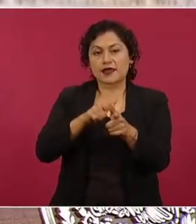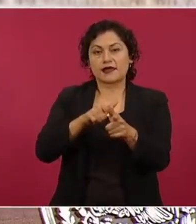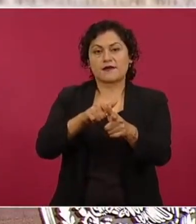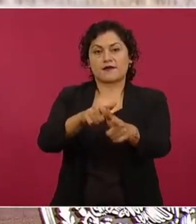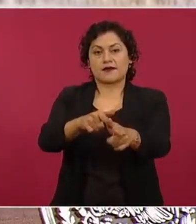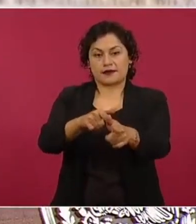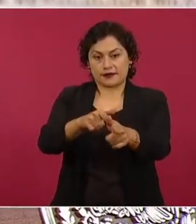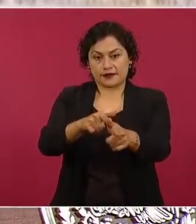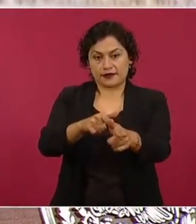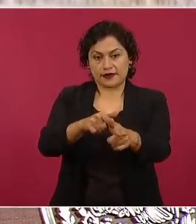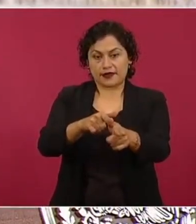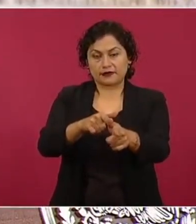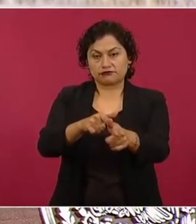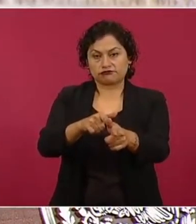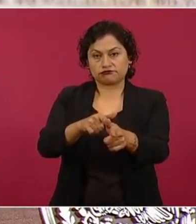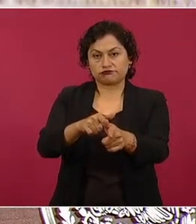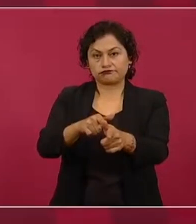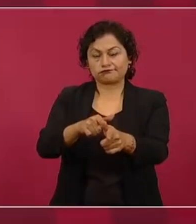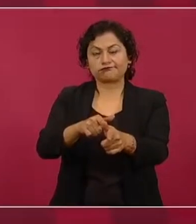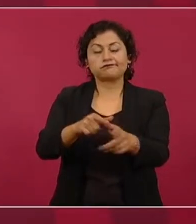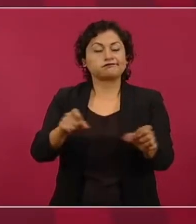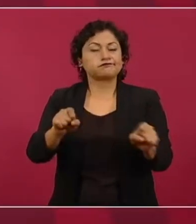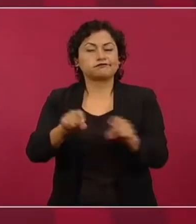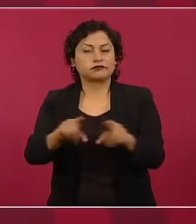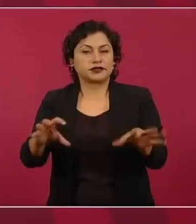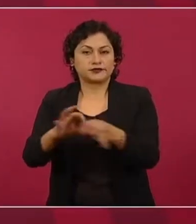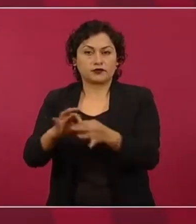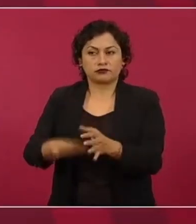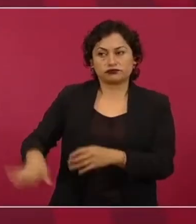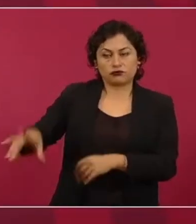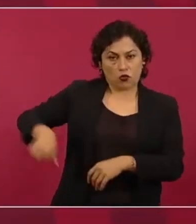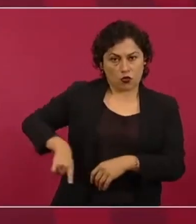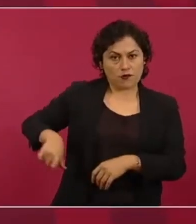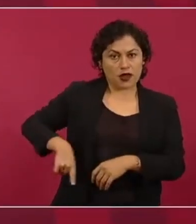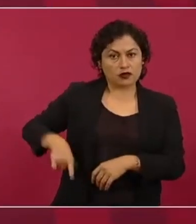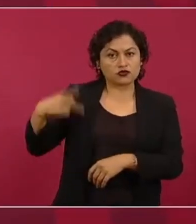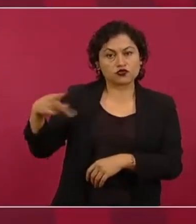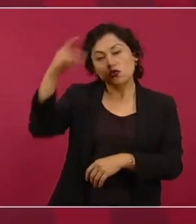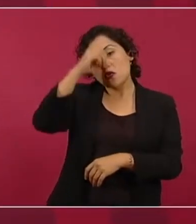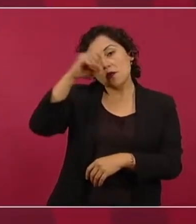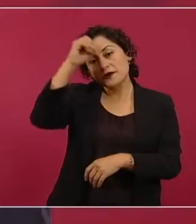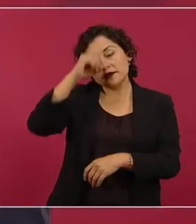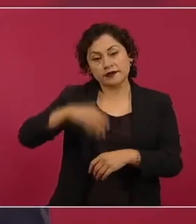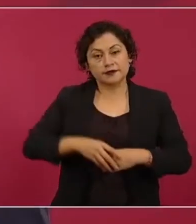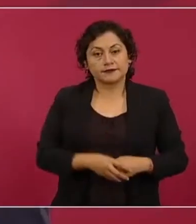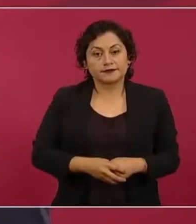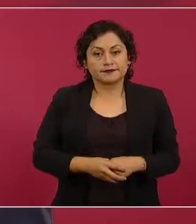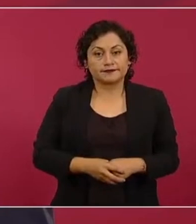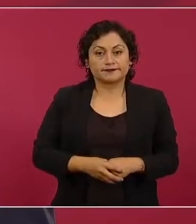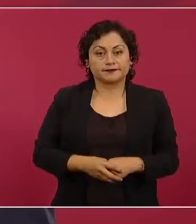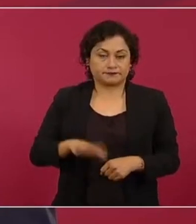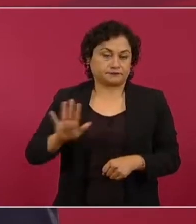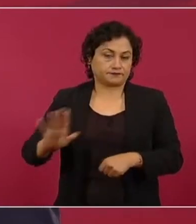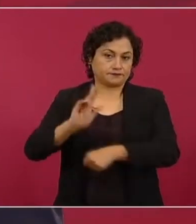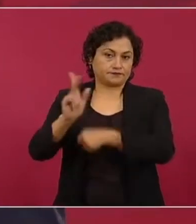vinculaba con la postura del gobierno de Uruguay,